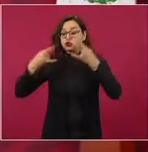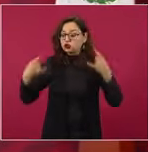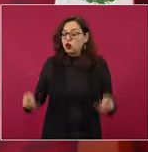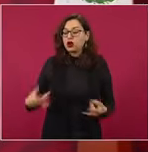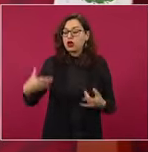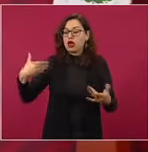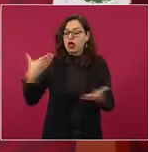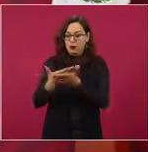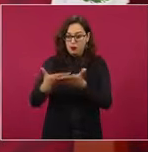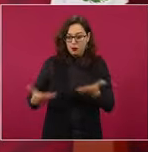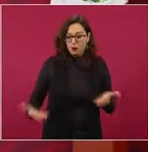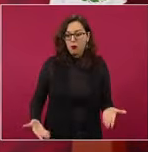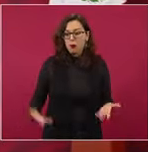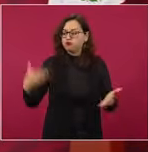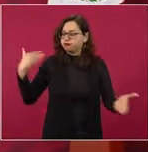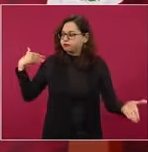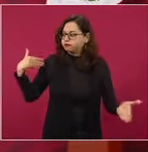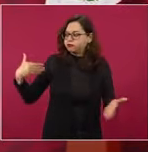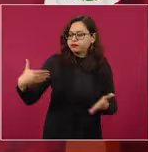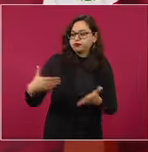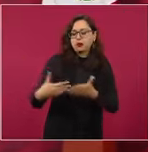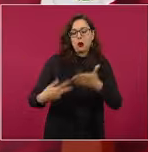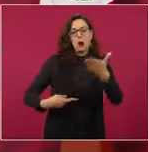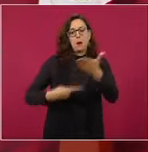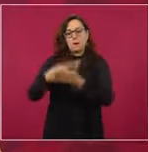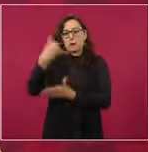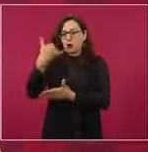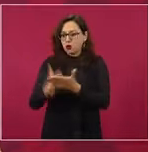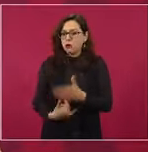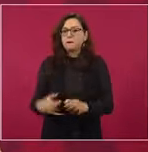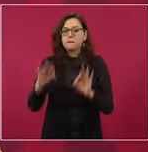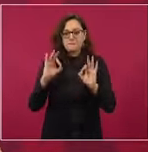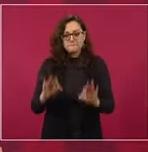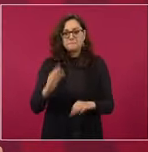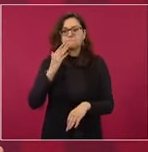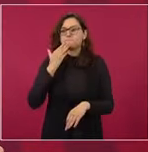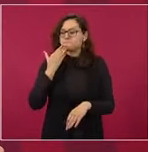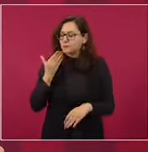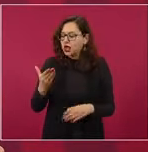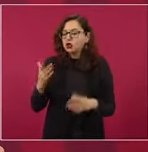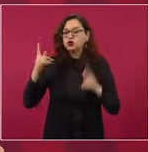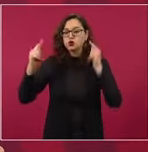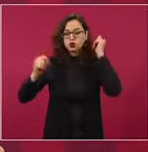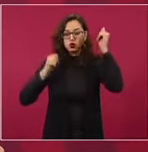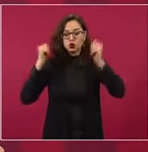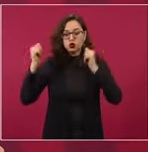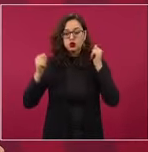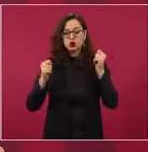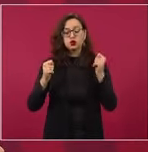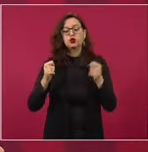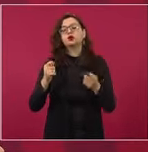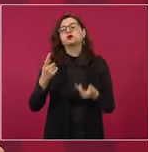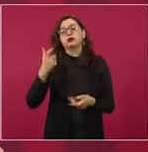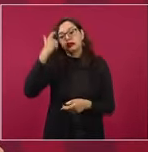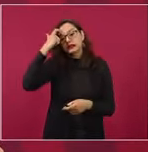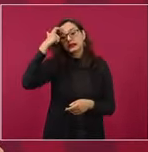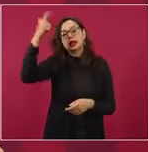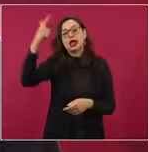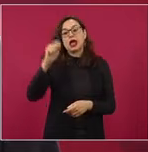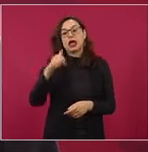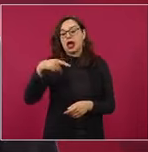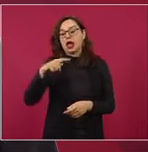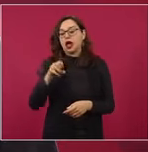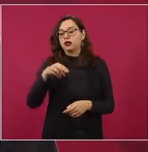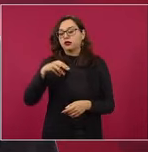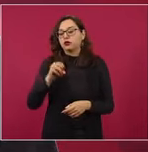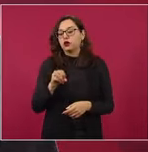concebido por Antonio Ortiz Mena, que era secretario de